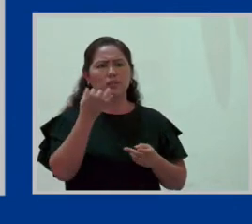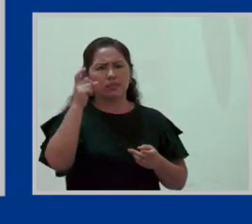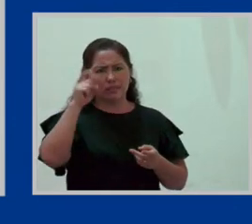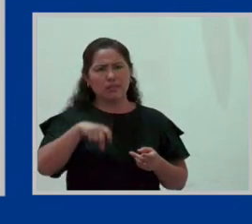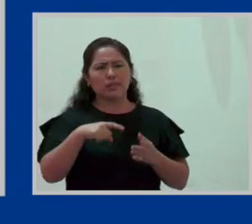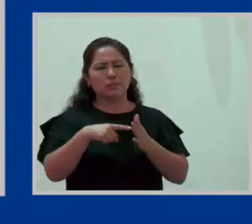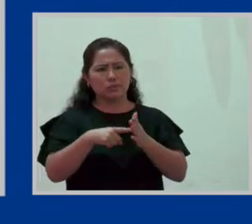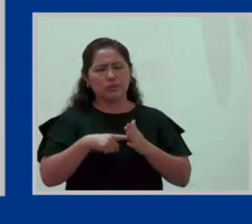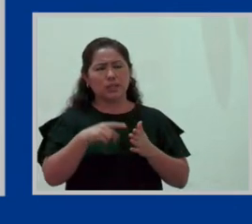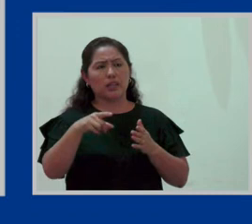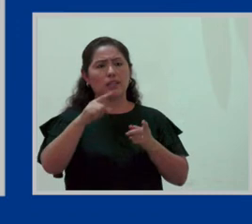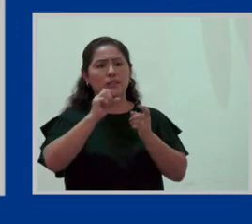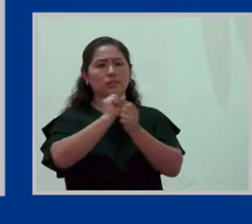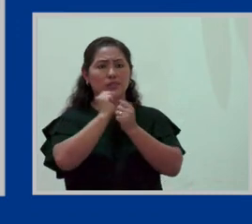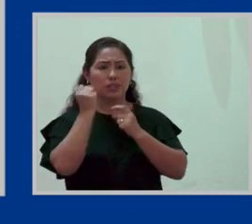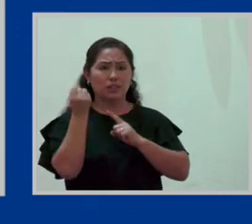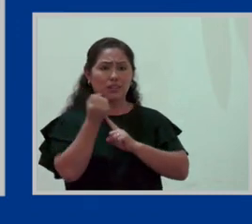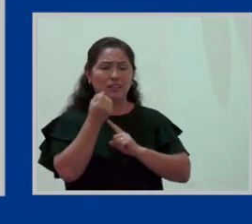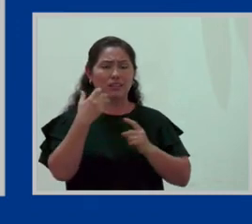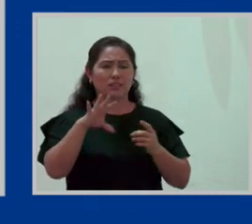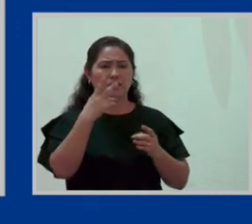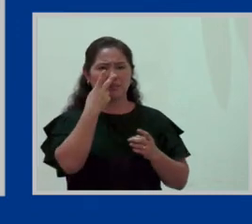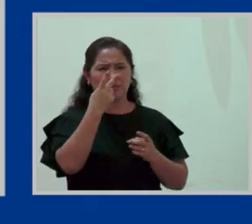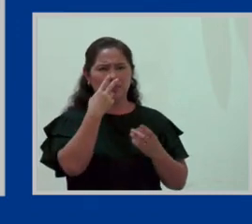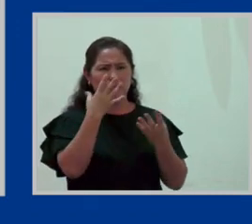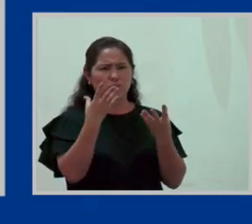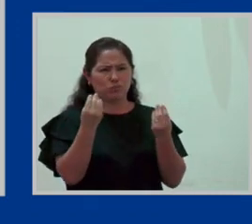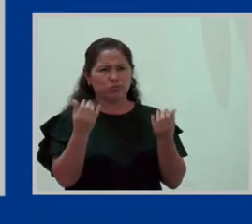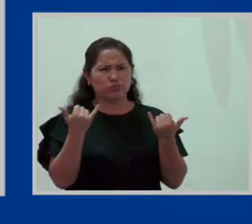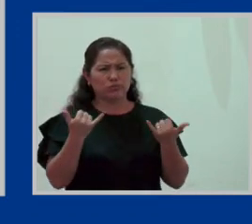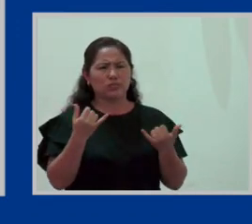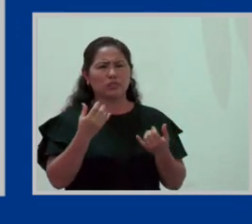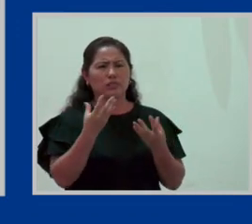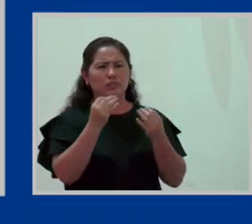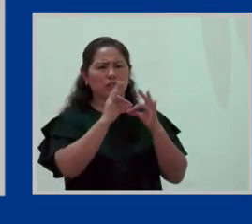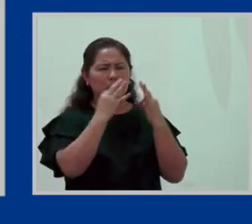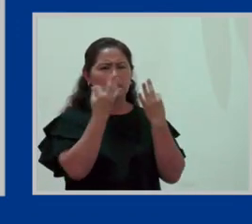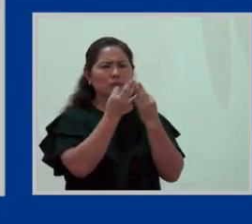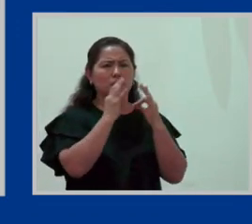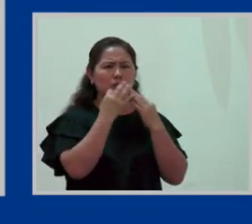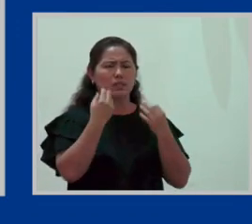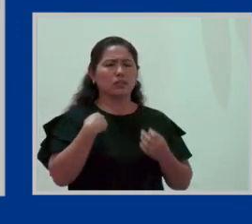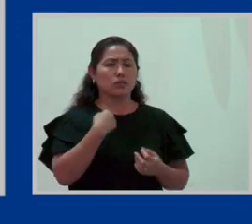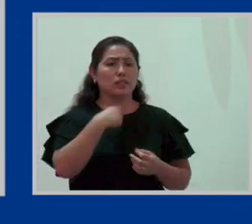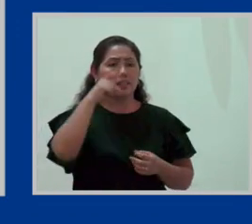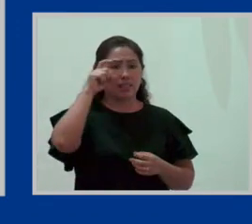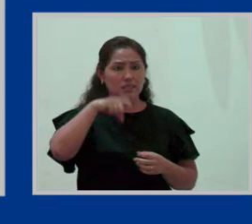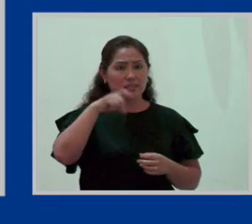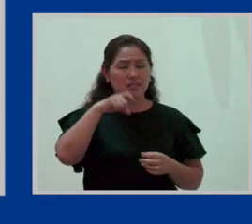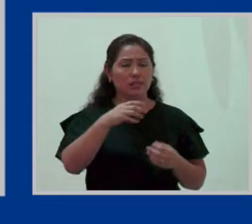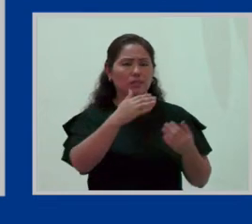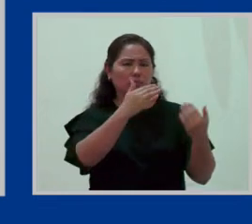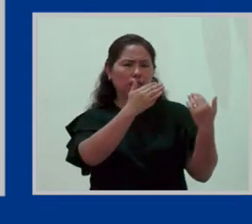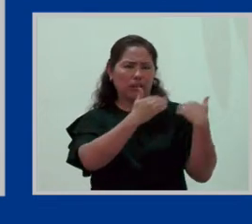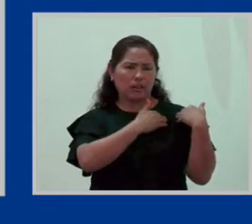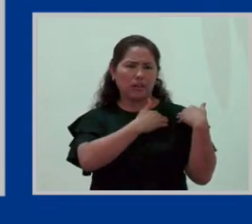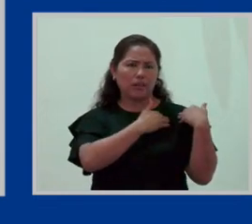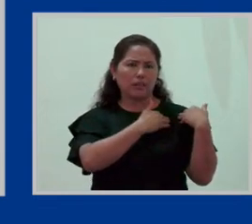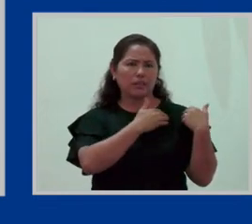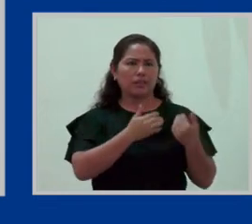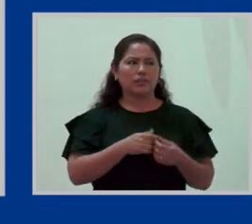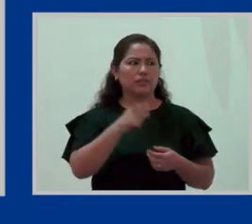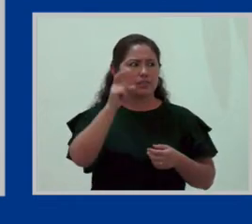en una sociedad en la cual existen muchas familias monoparentales y necesitamos que esa carga de nuestros dependientes